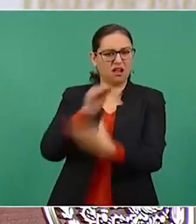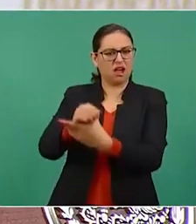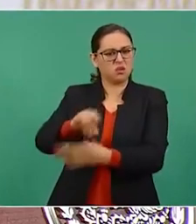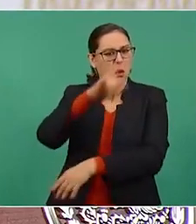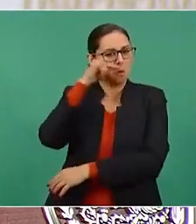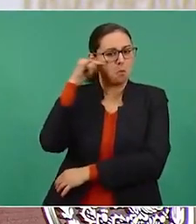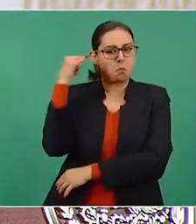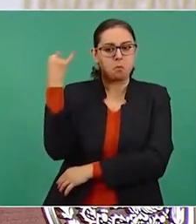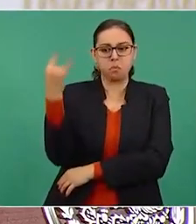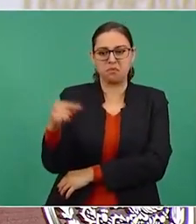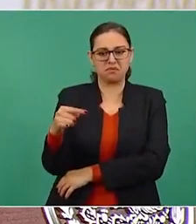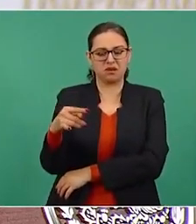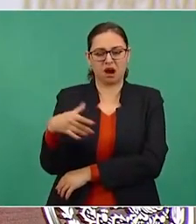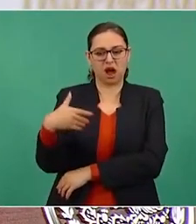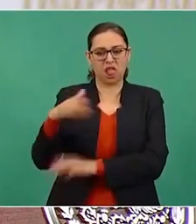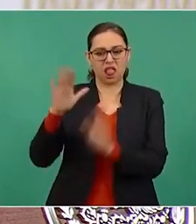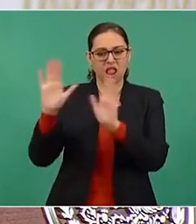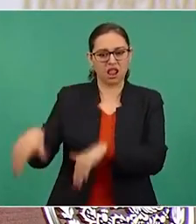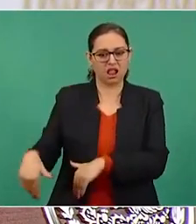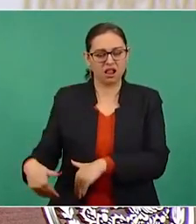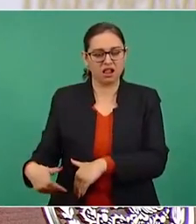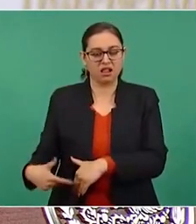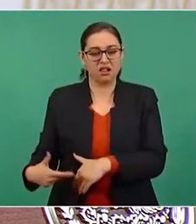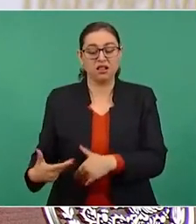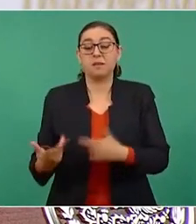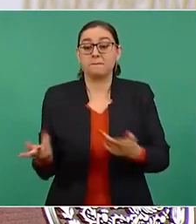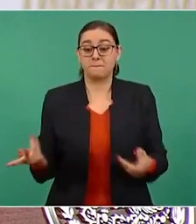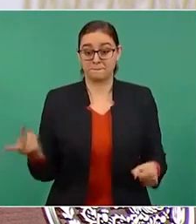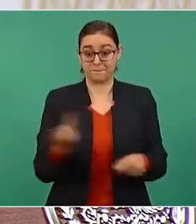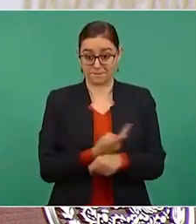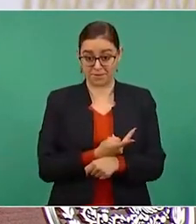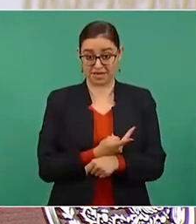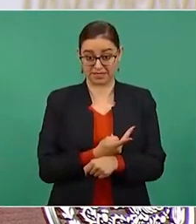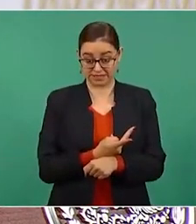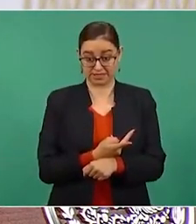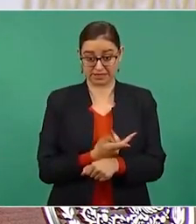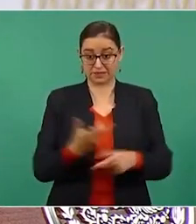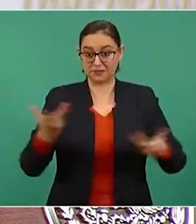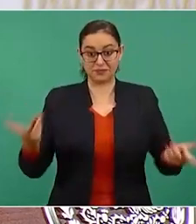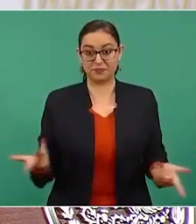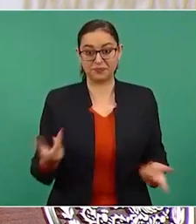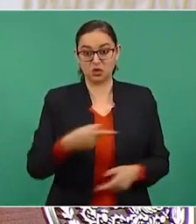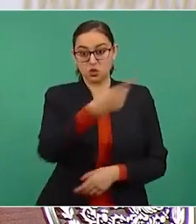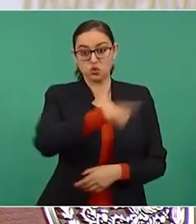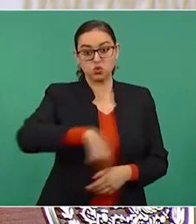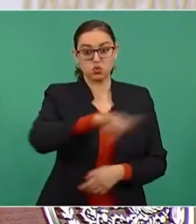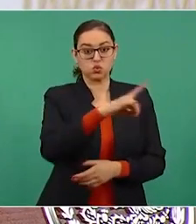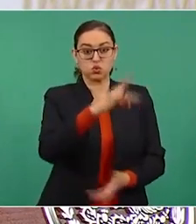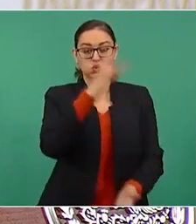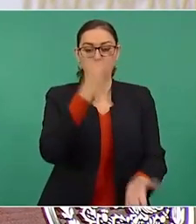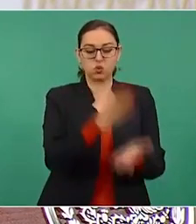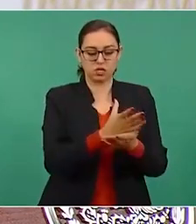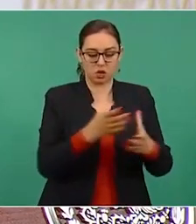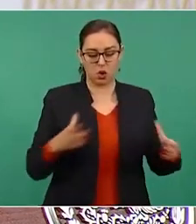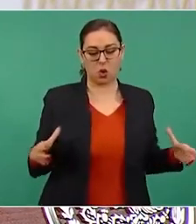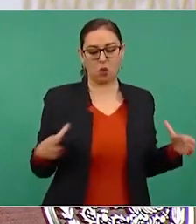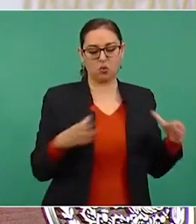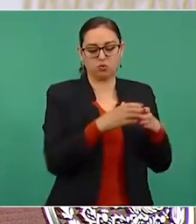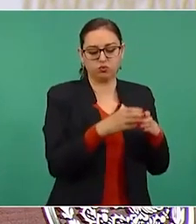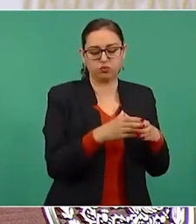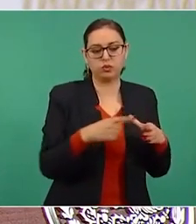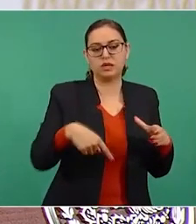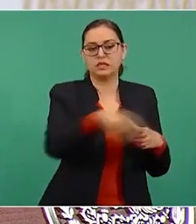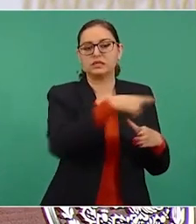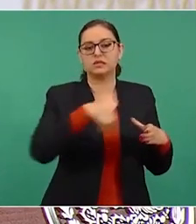Lo que existía era lo que llamaban en los últimos tiempos el círculo rojo,